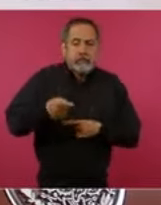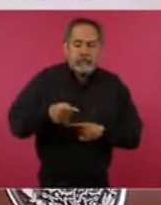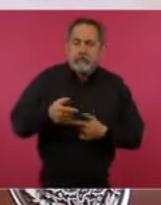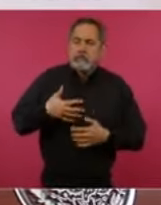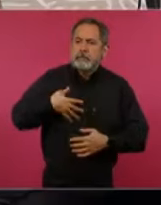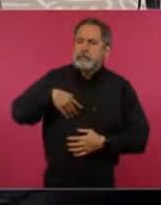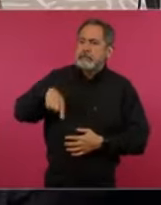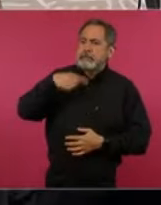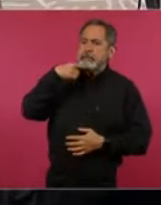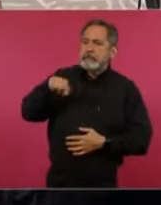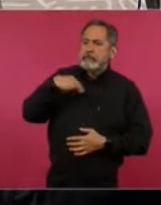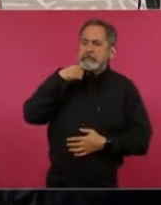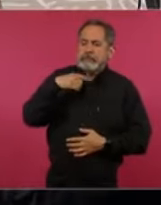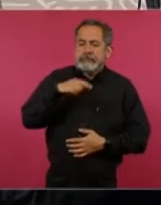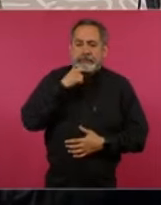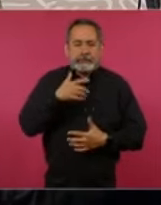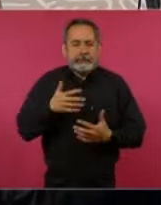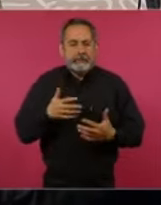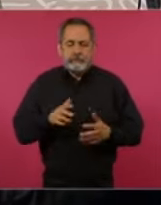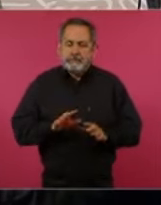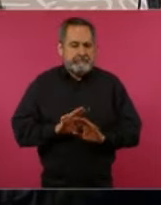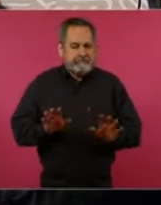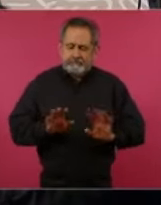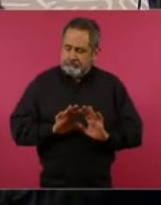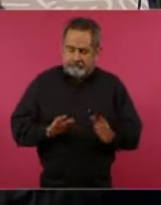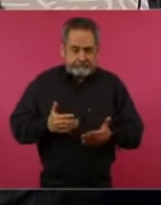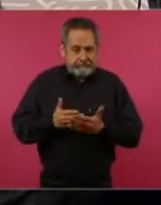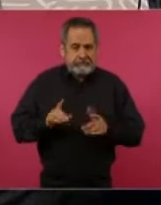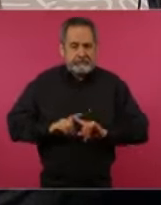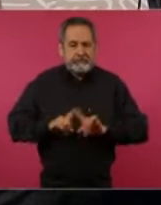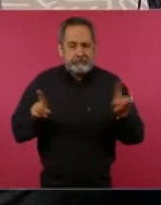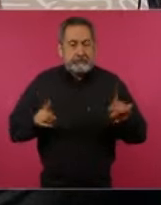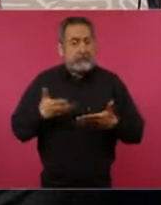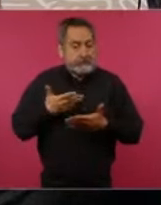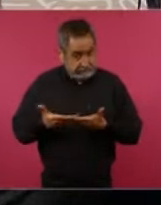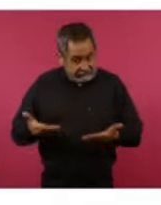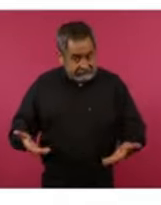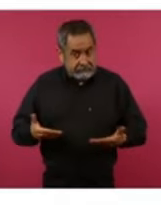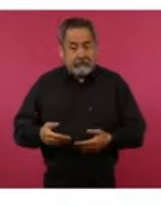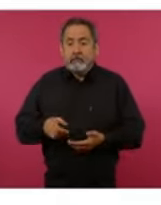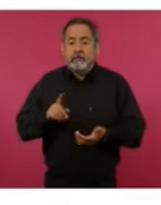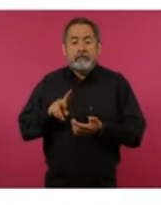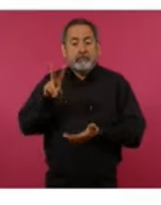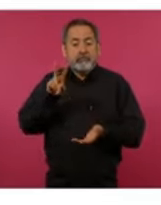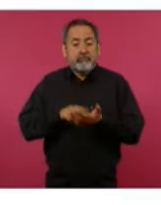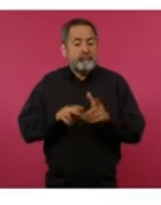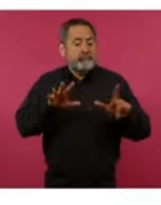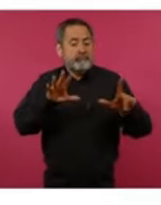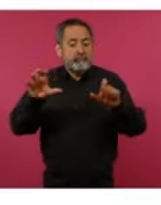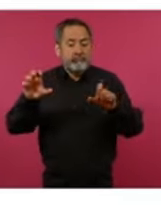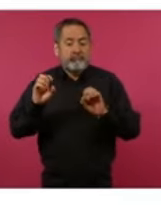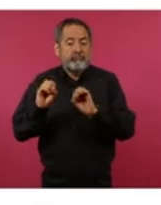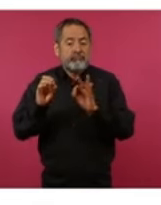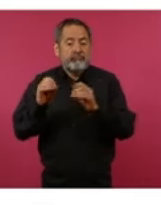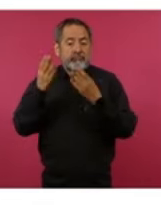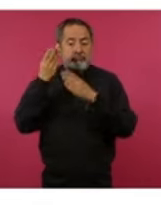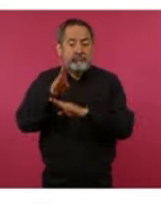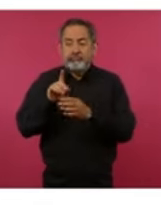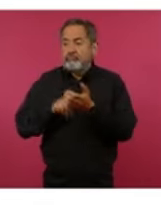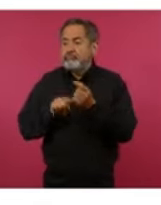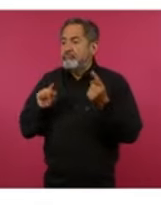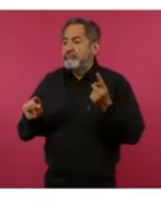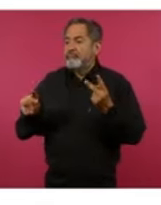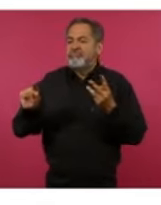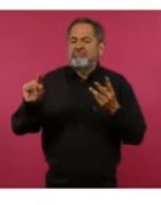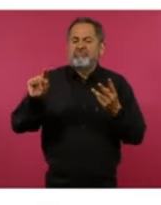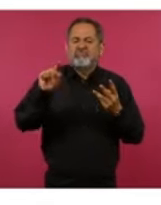Entonces, ahora hay dos mil setecientas treinta y ocho